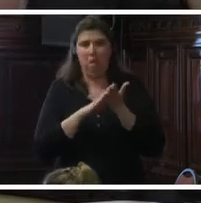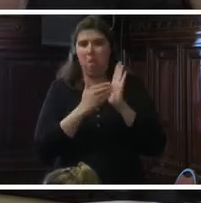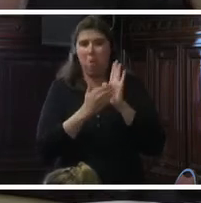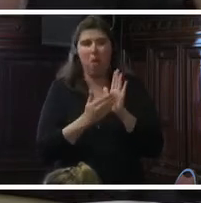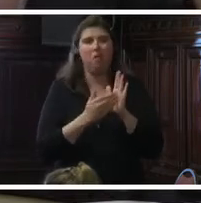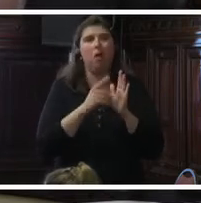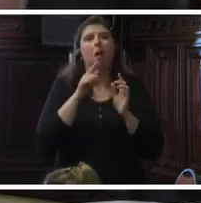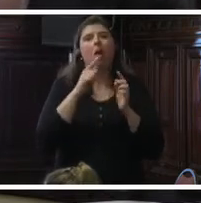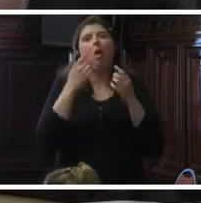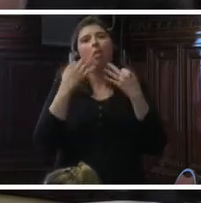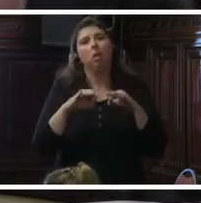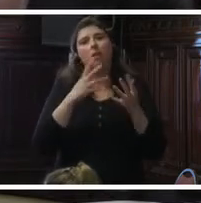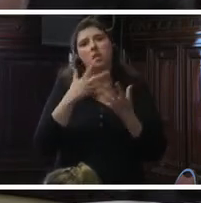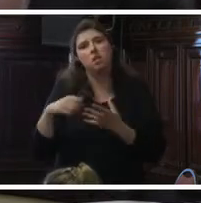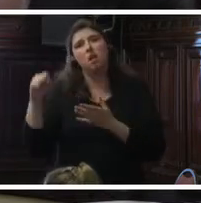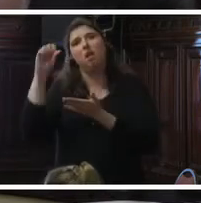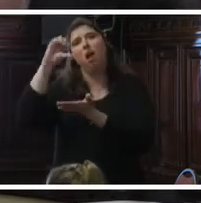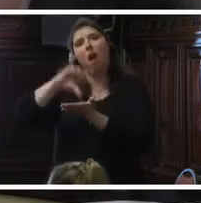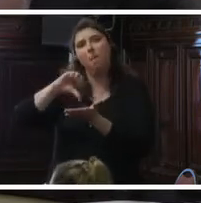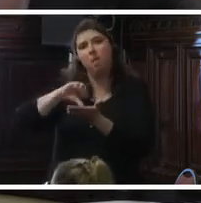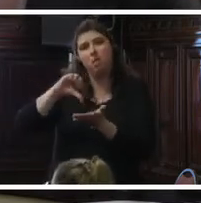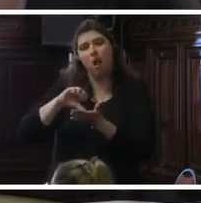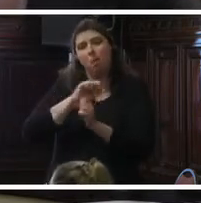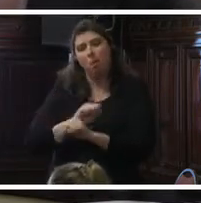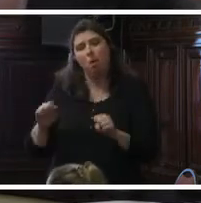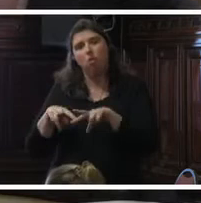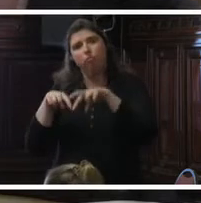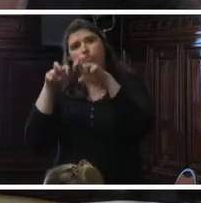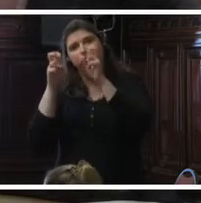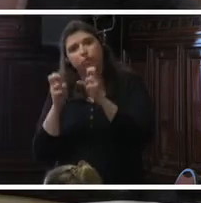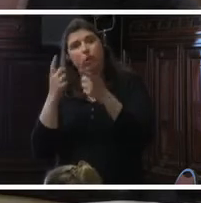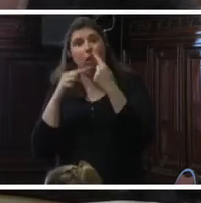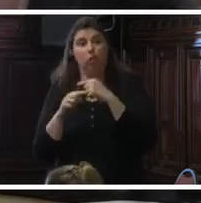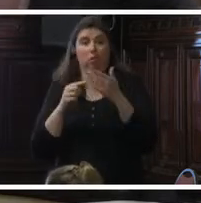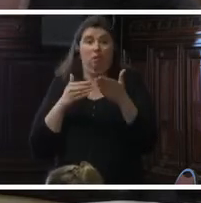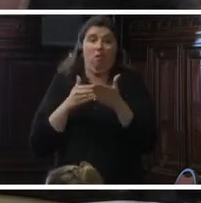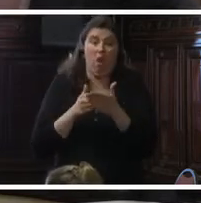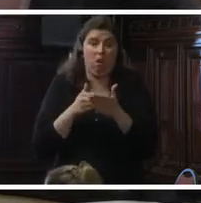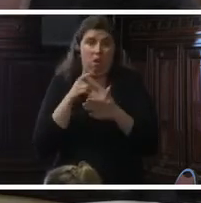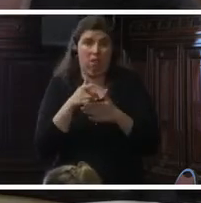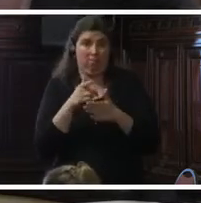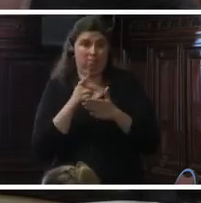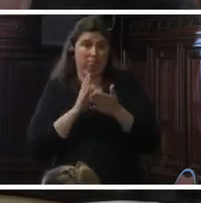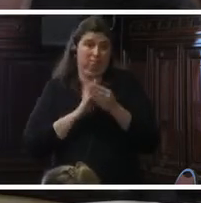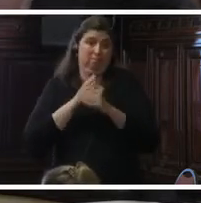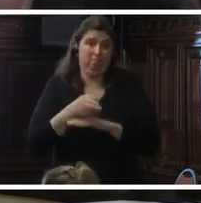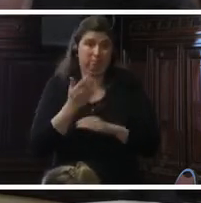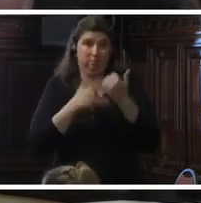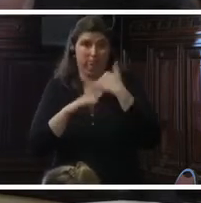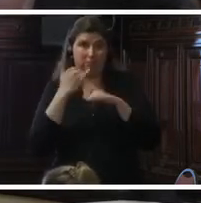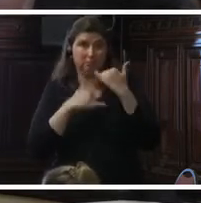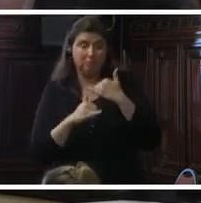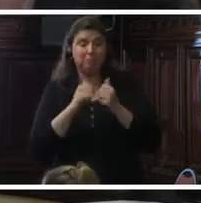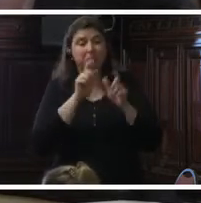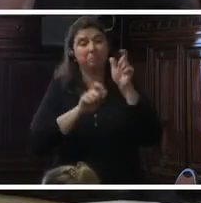análisis. En esa medida, el acceso a la información se convirtió en la principal barrera. Las personas confunden el virus